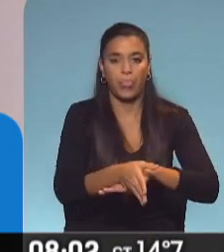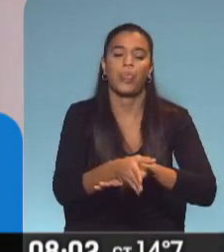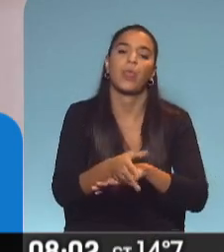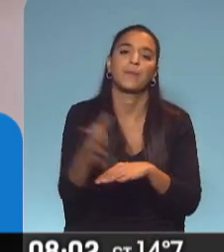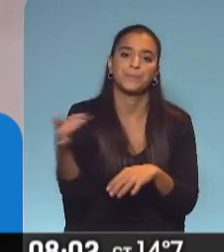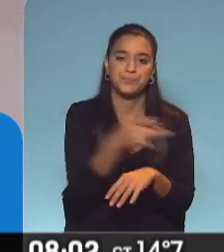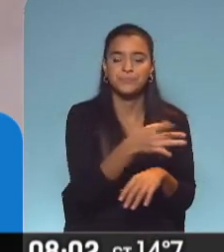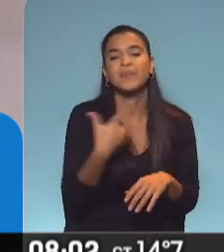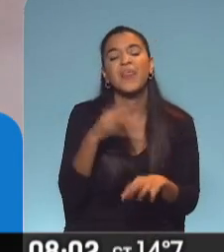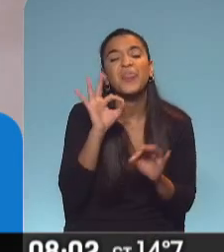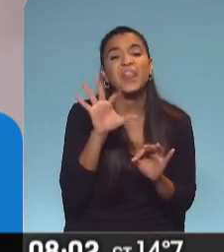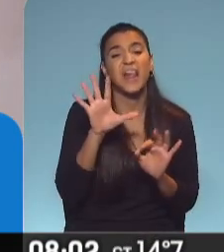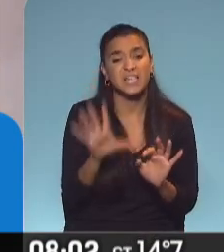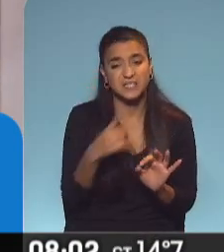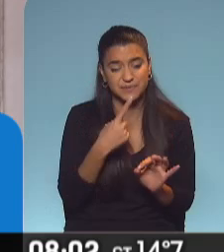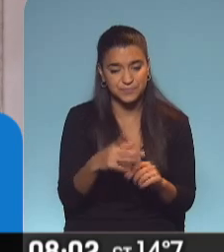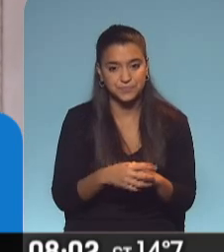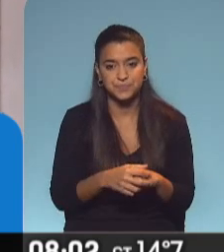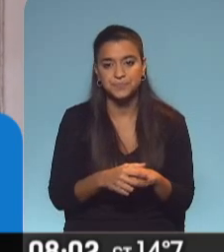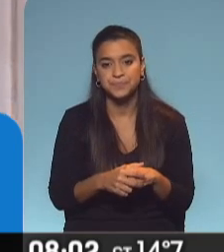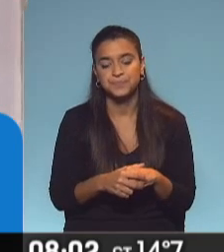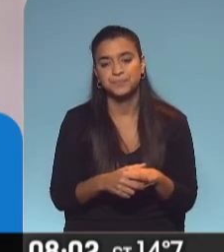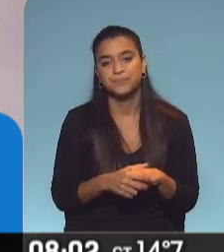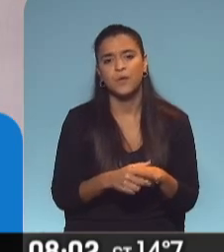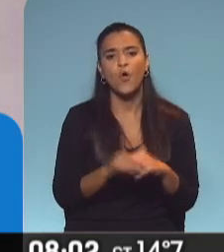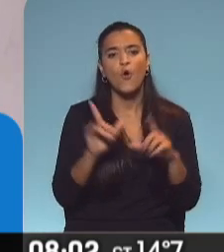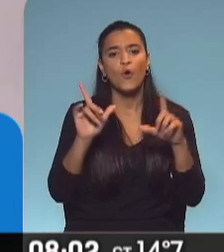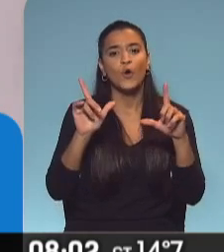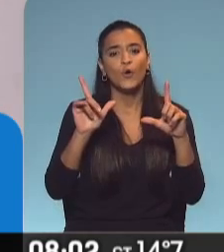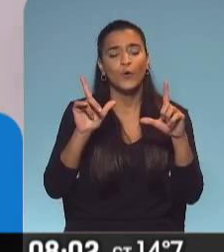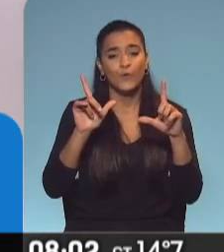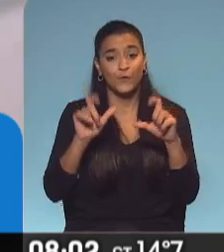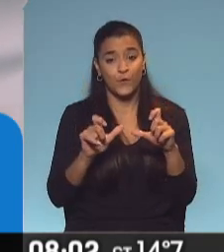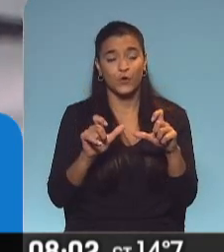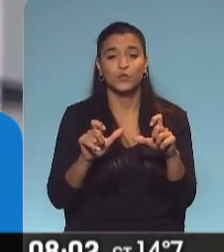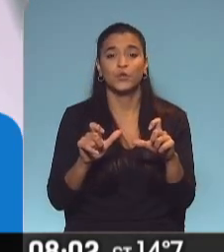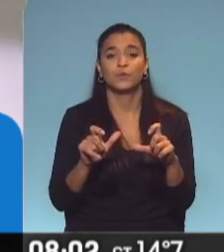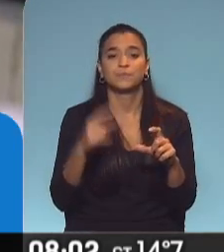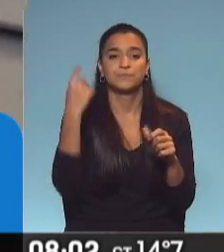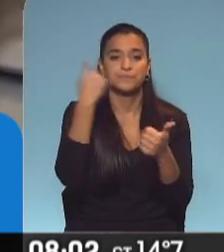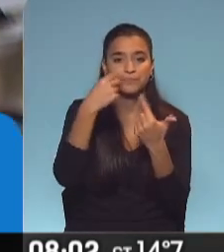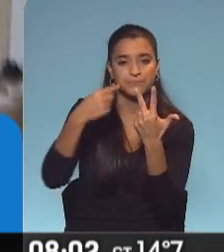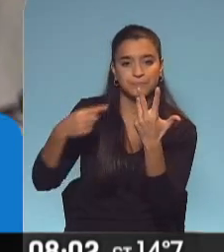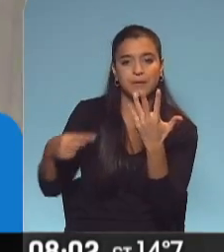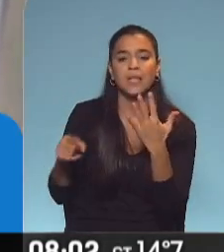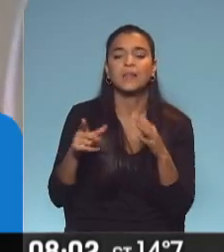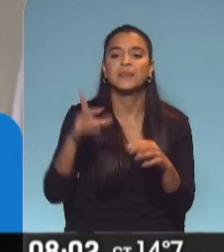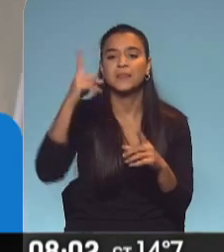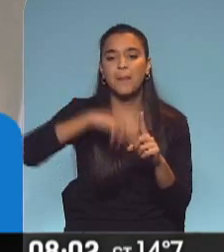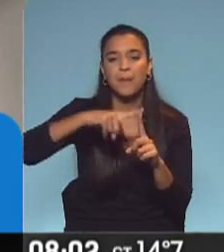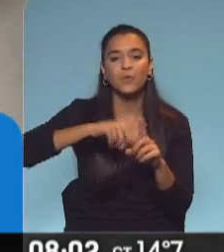el tren. Un detalle es que las fotos de las diferentes tomas de temperatura